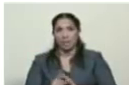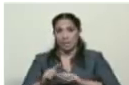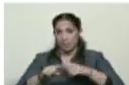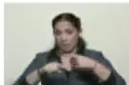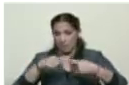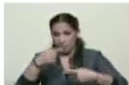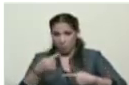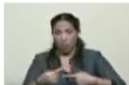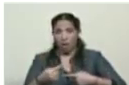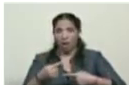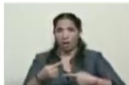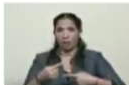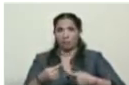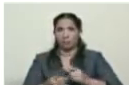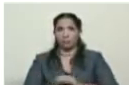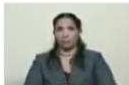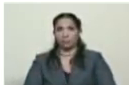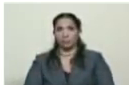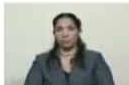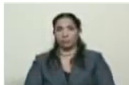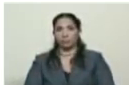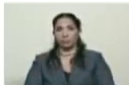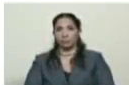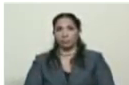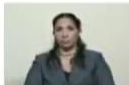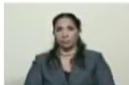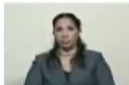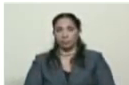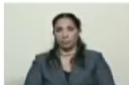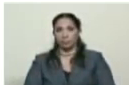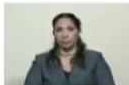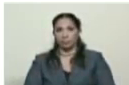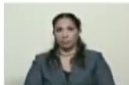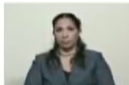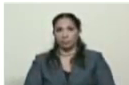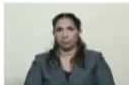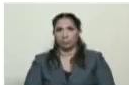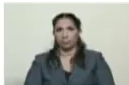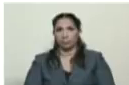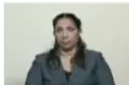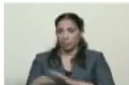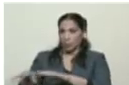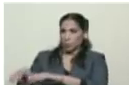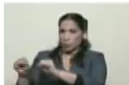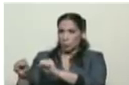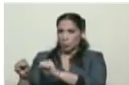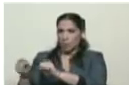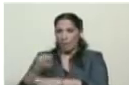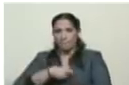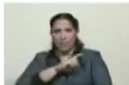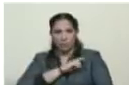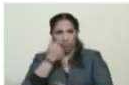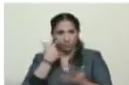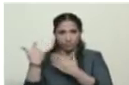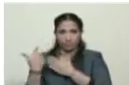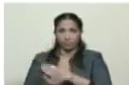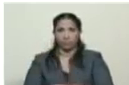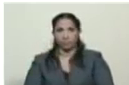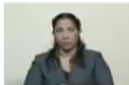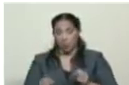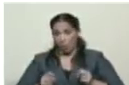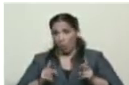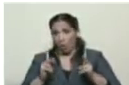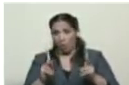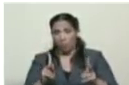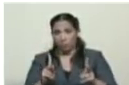fuera martirizado por las tropas del Imperio Español. En una oportunidad,